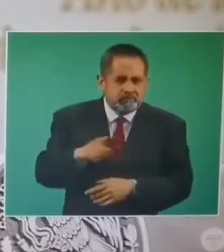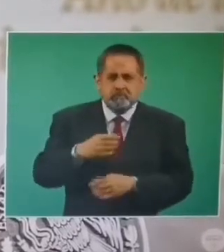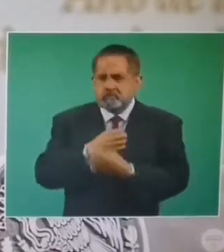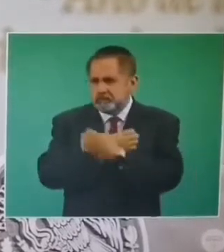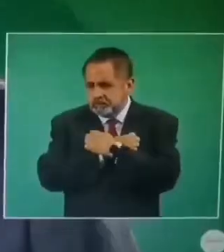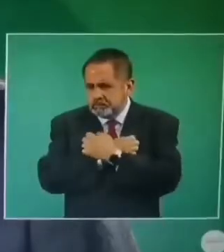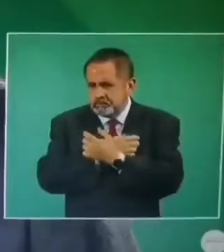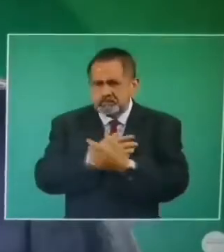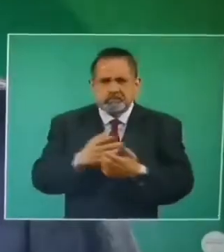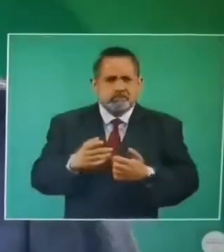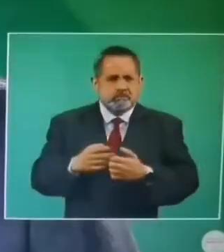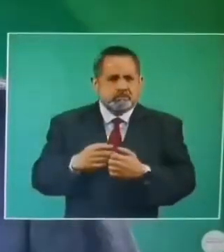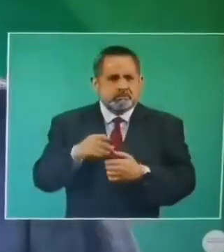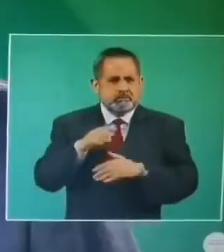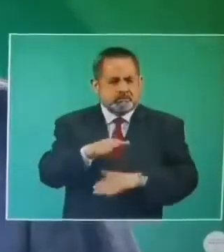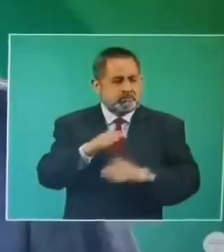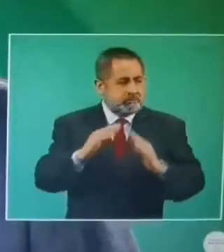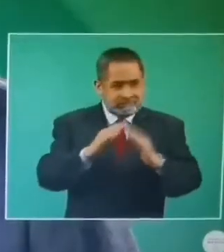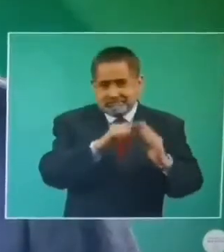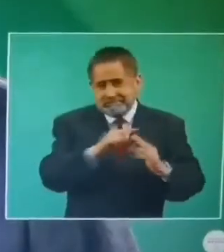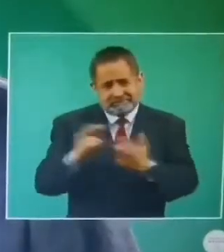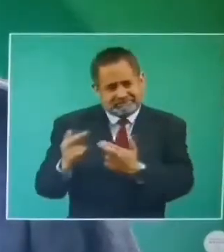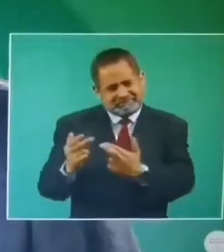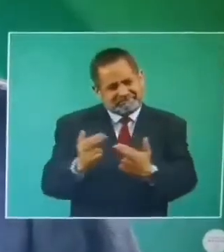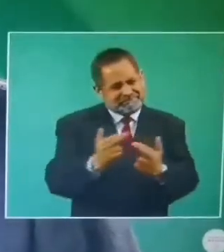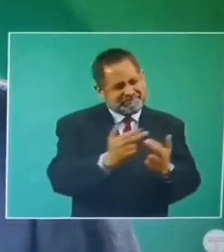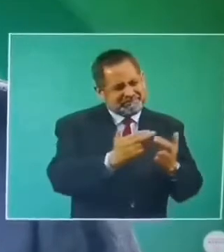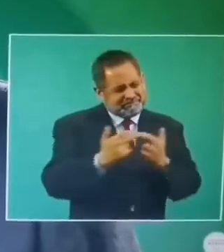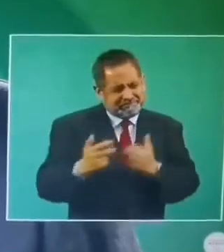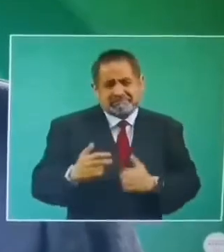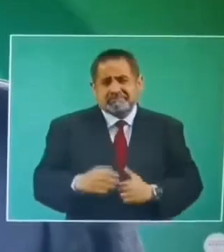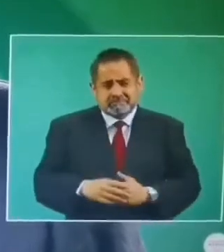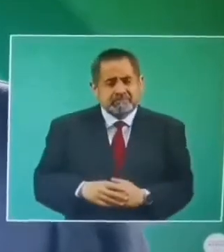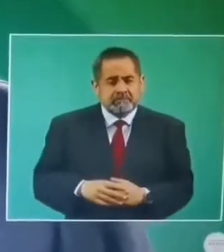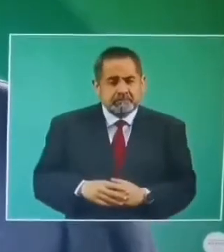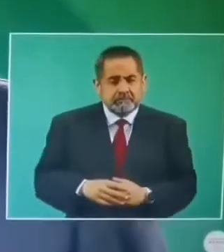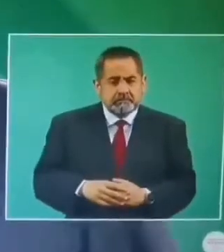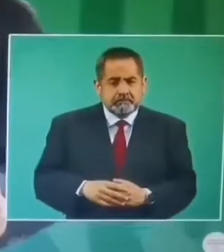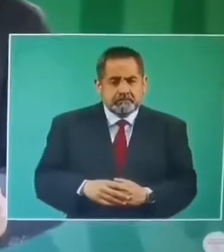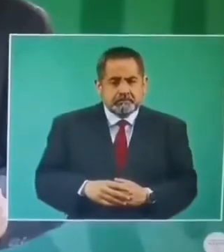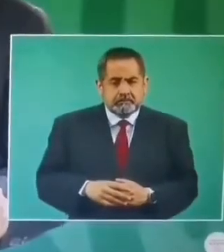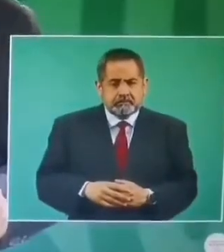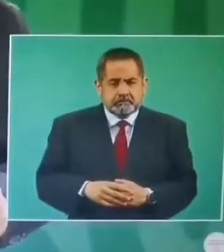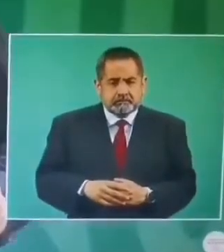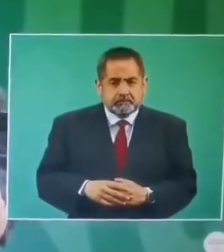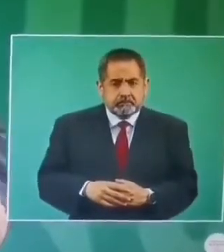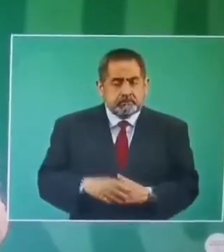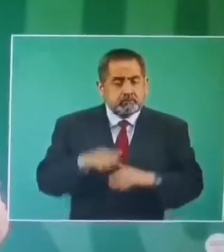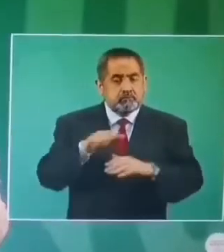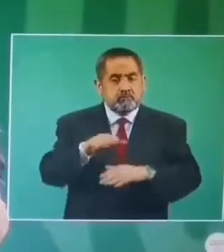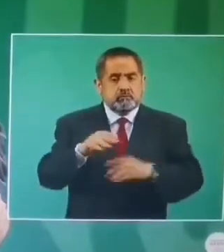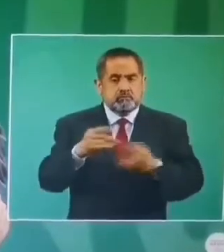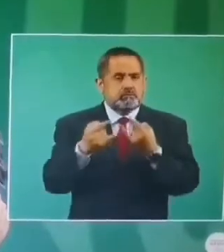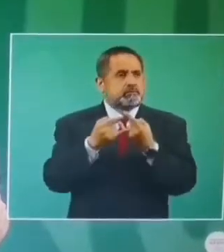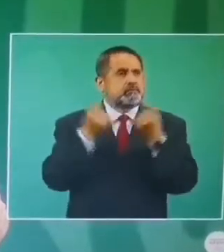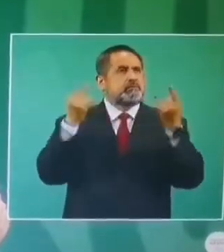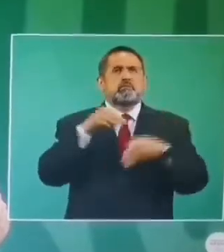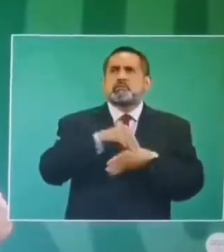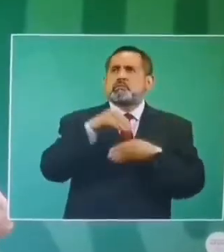educativos y de vivienda. En materia de monumentos